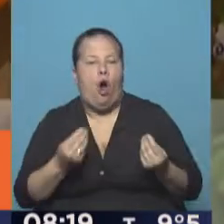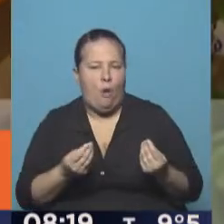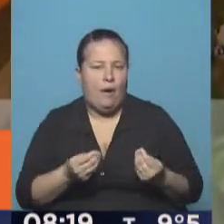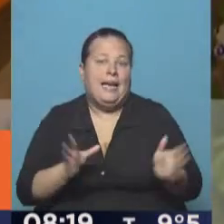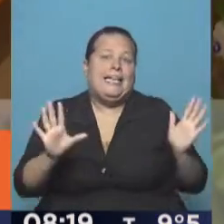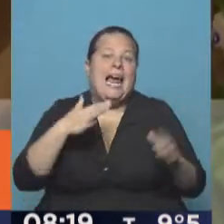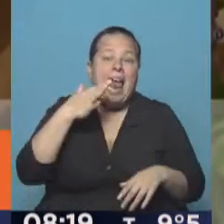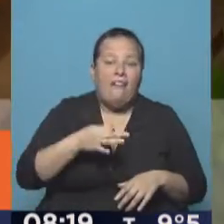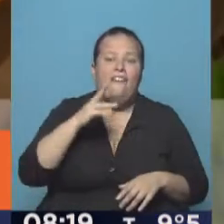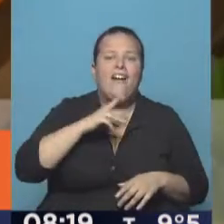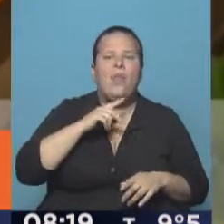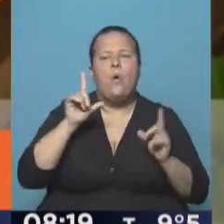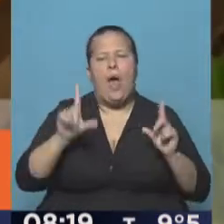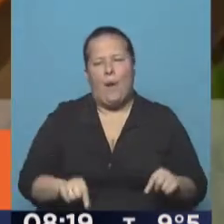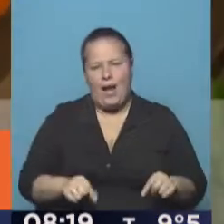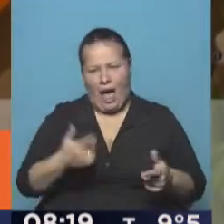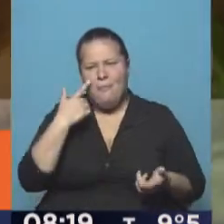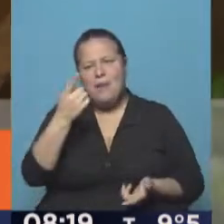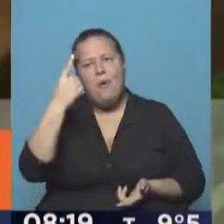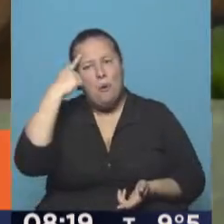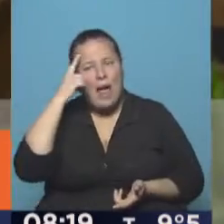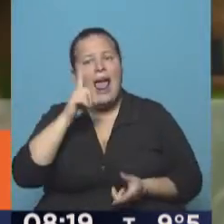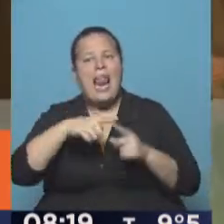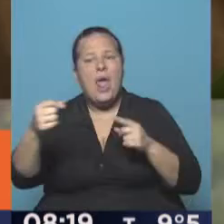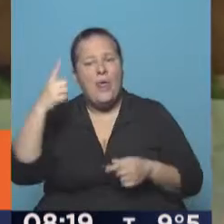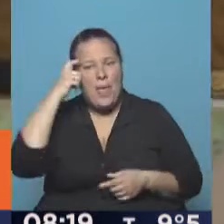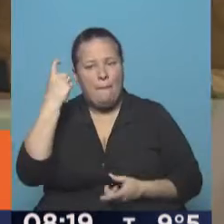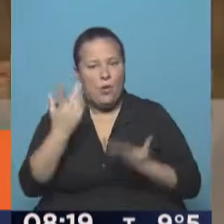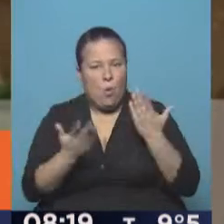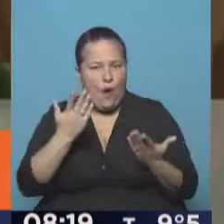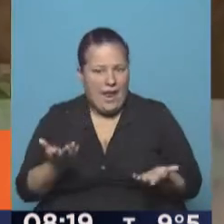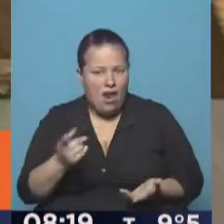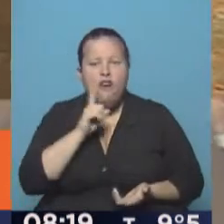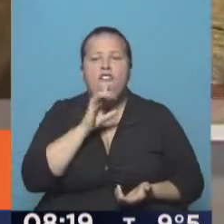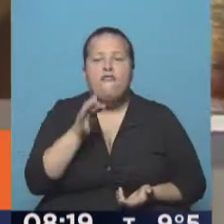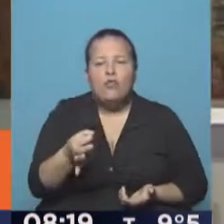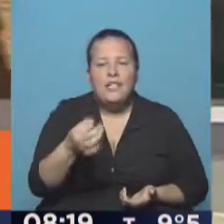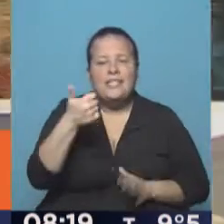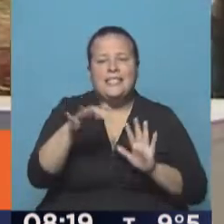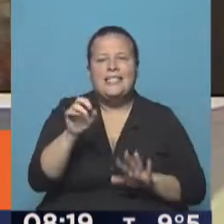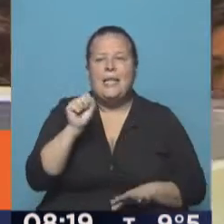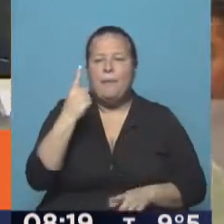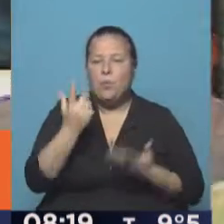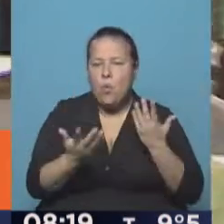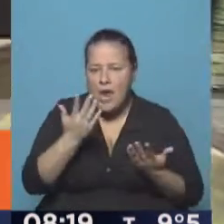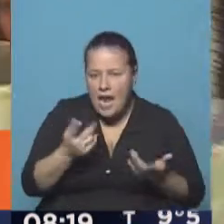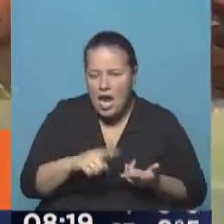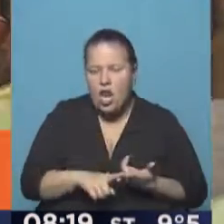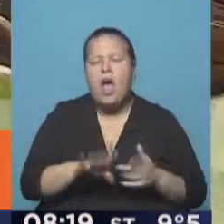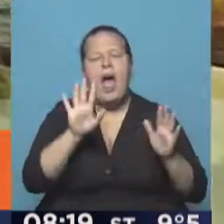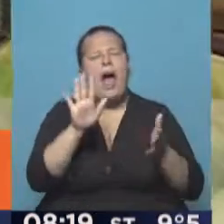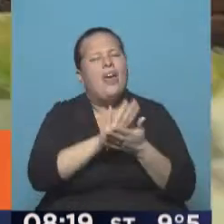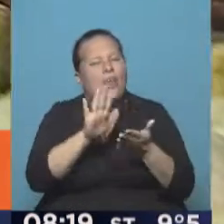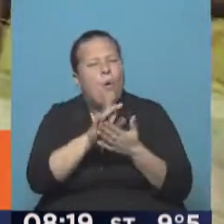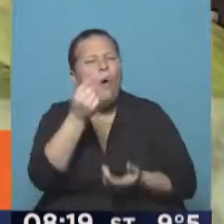Y la verdad que la verdura sale muy barata. Mirá, vos ponete a pensar que la lechuga está a 10 pesos el kilo, frutilla vale 60 pesos el kilo. A ver,